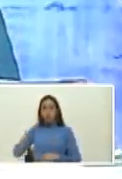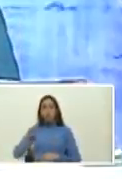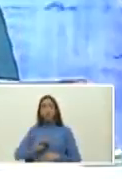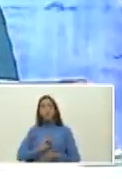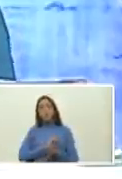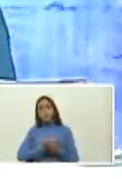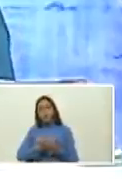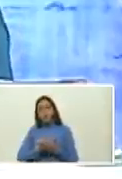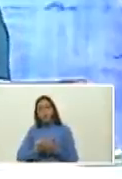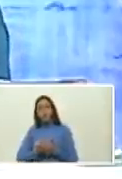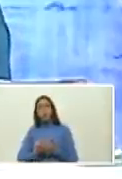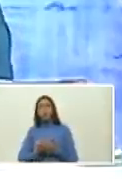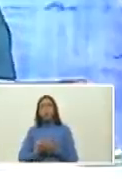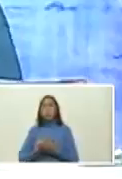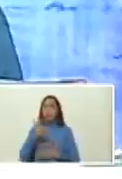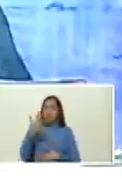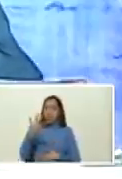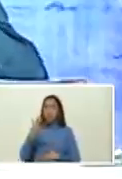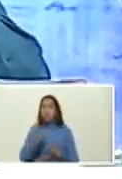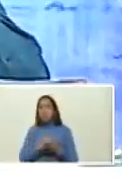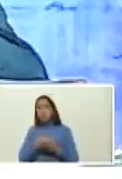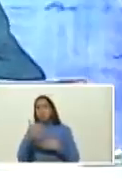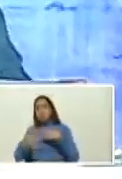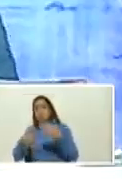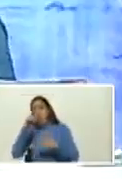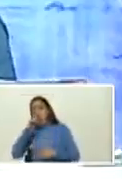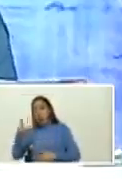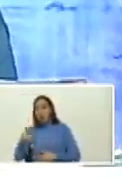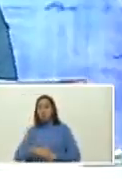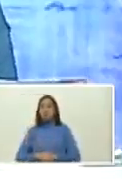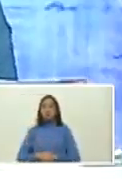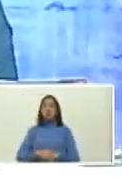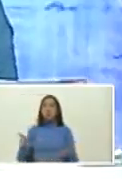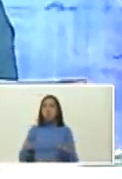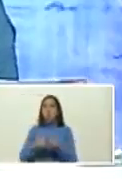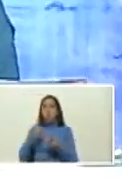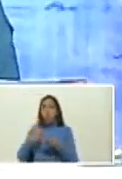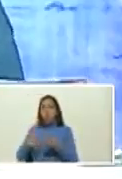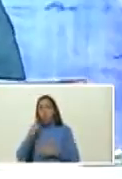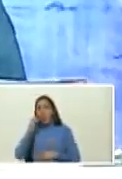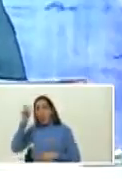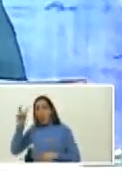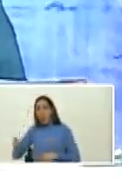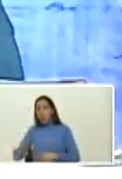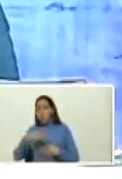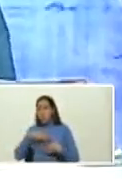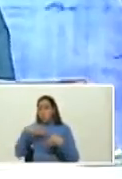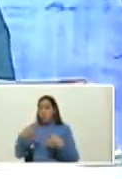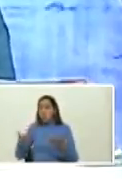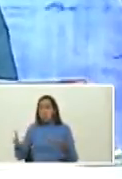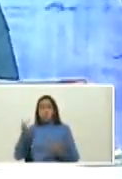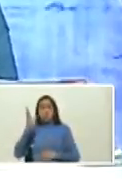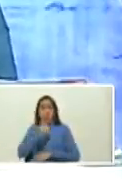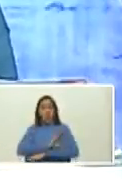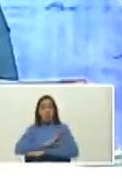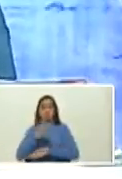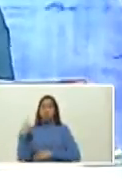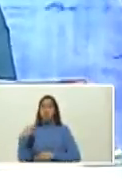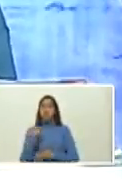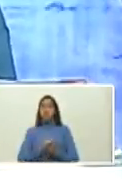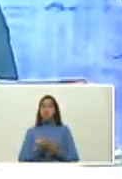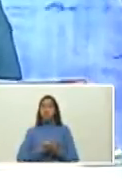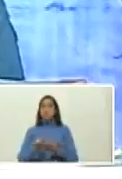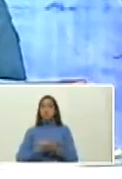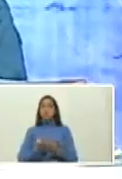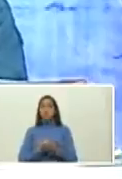escribe de 5 6 libros por año igual que Luis Brito García impresionante esa capacidad ¿verdad? de verdad